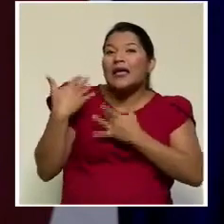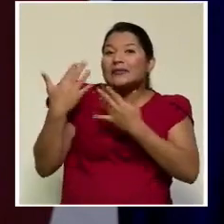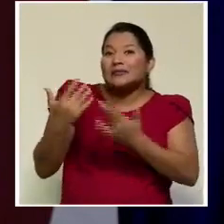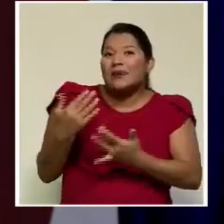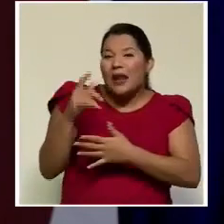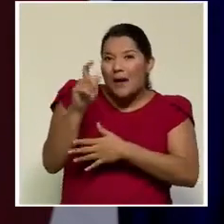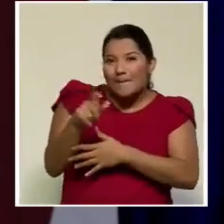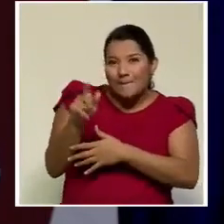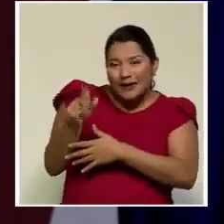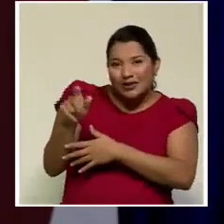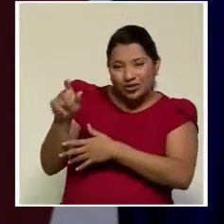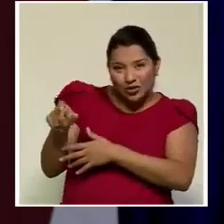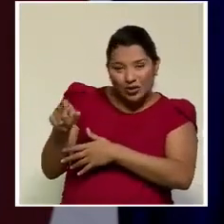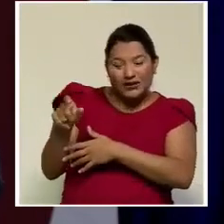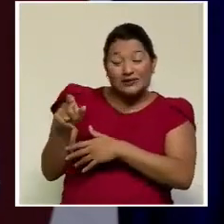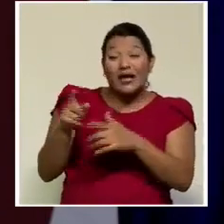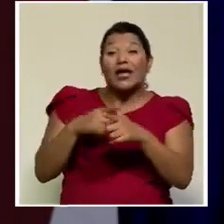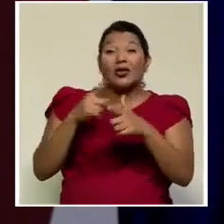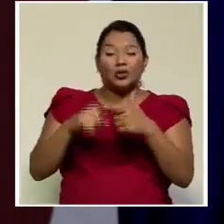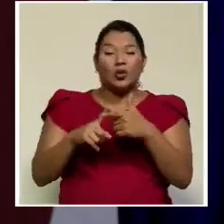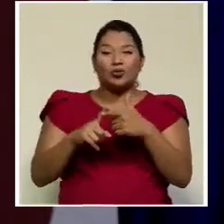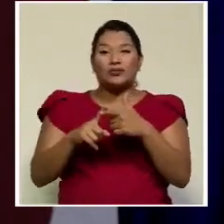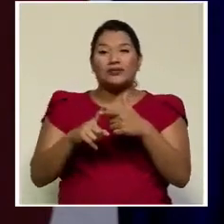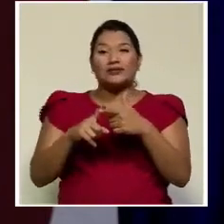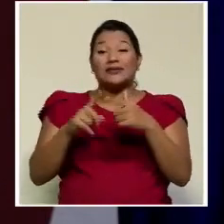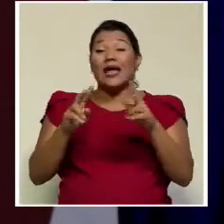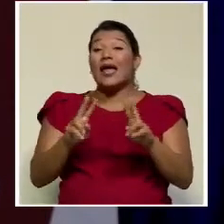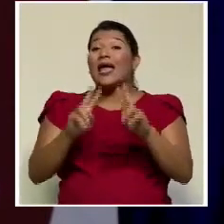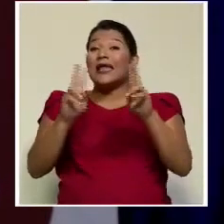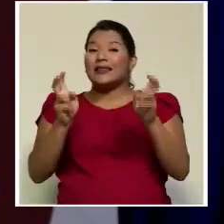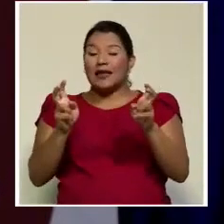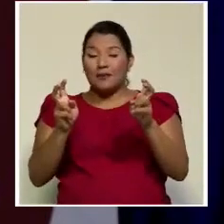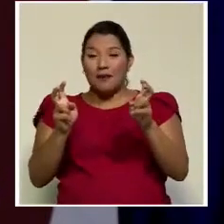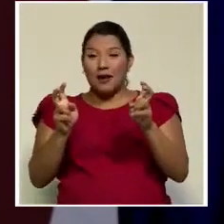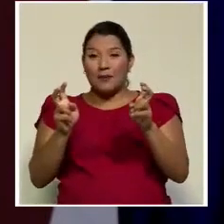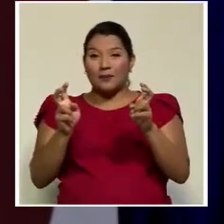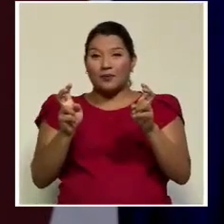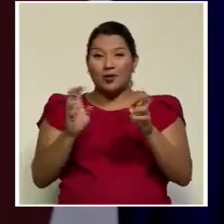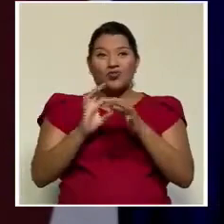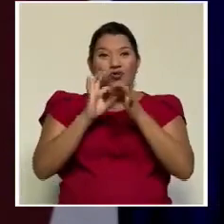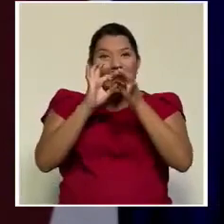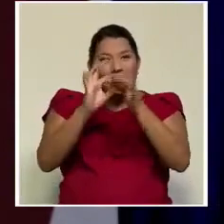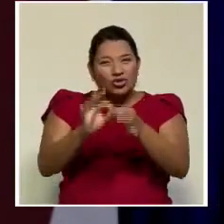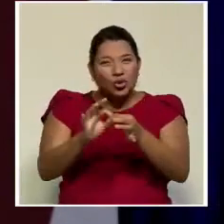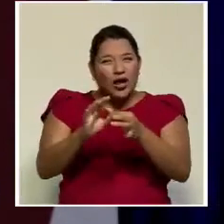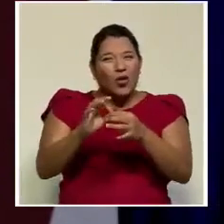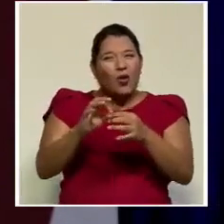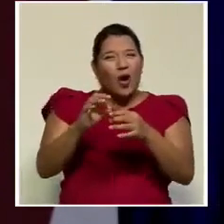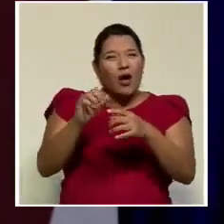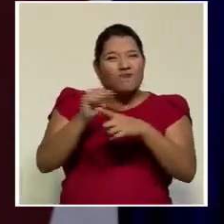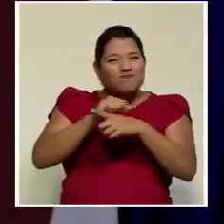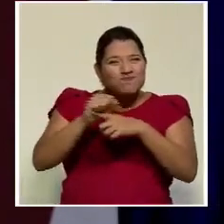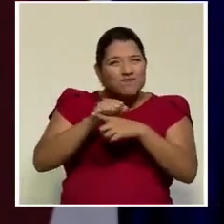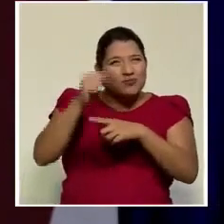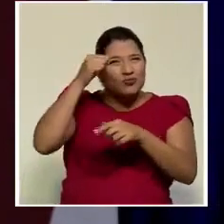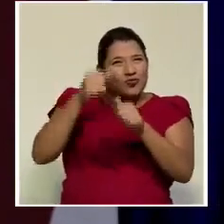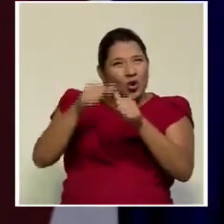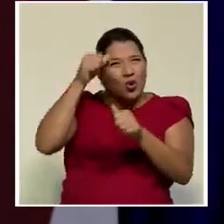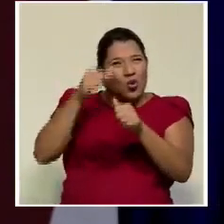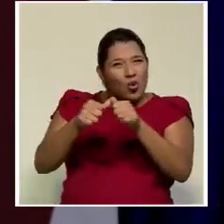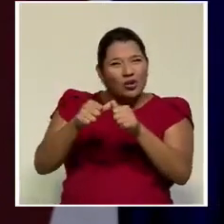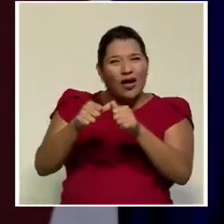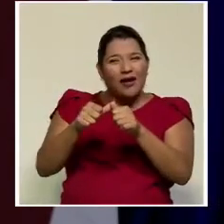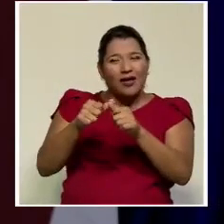se van agotando. Entonces, el tema de ejercitar la memoria como un valor